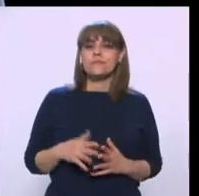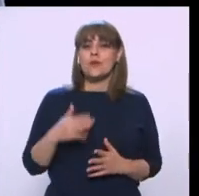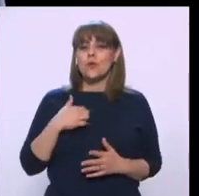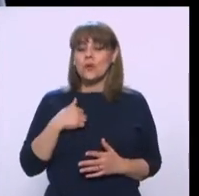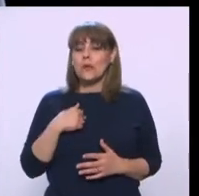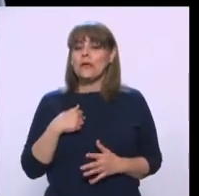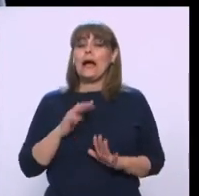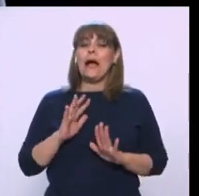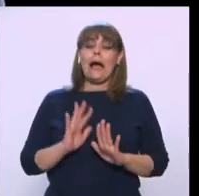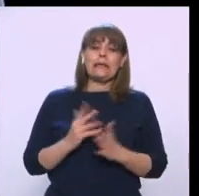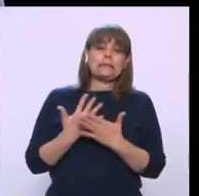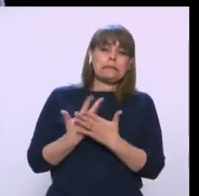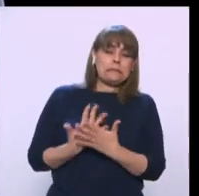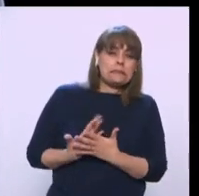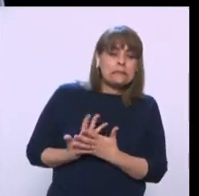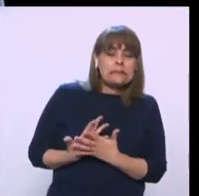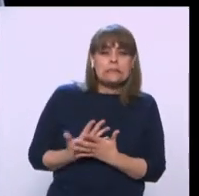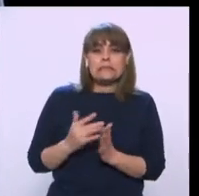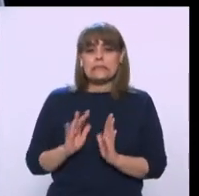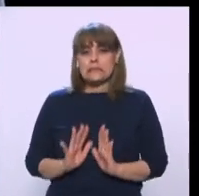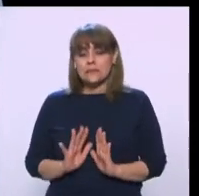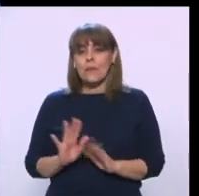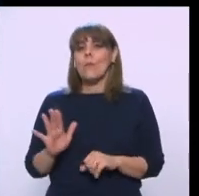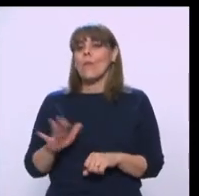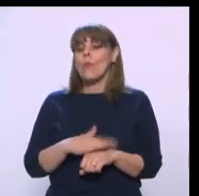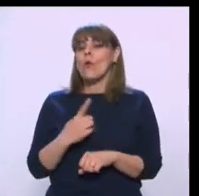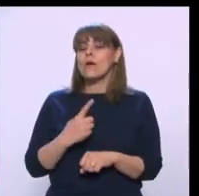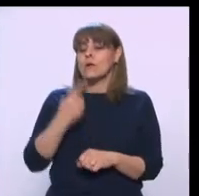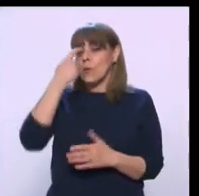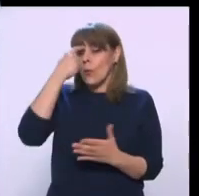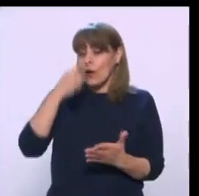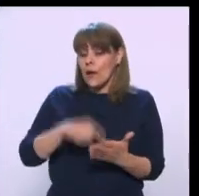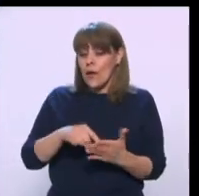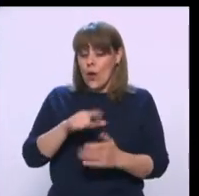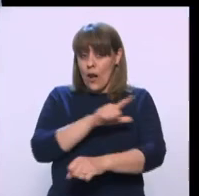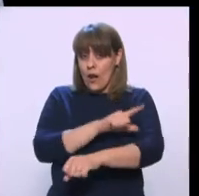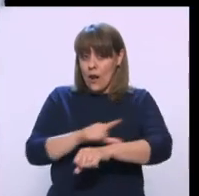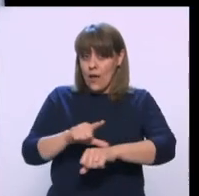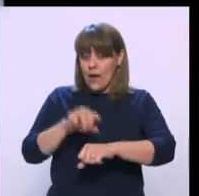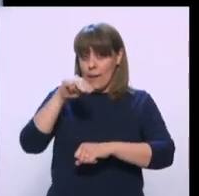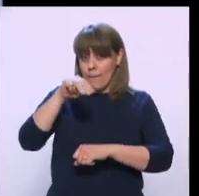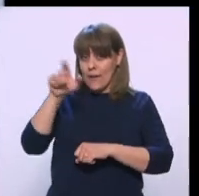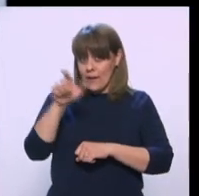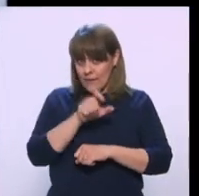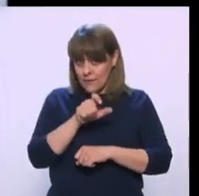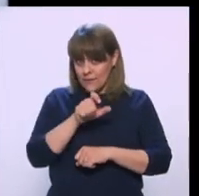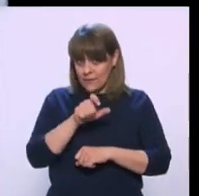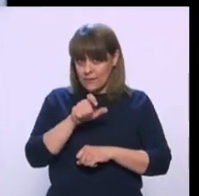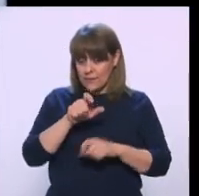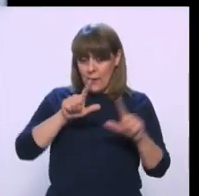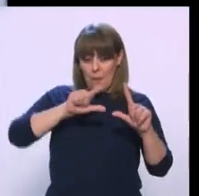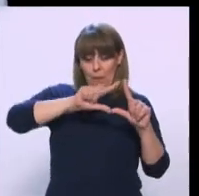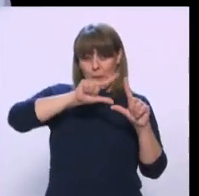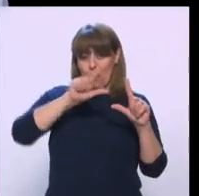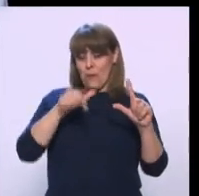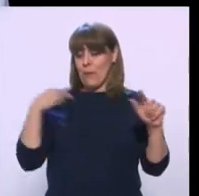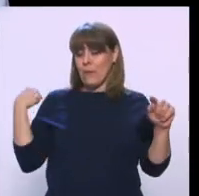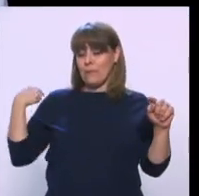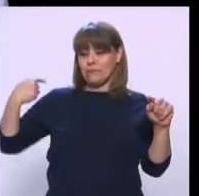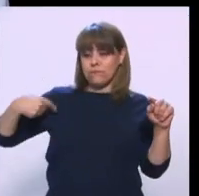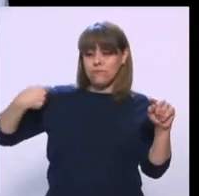muy escéptico porque creo que si en la Liga MX, que es la liga de toda la vida,